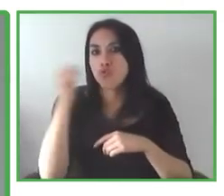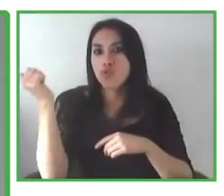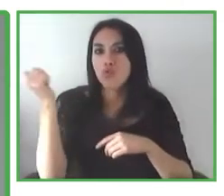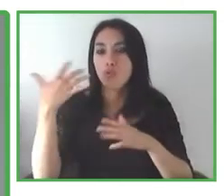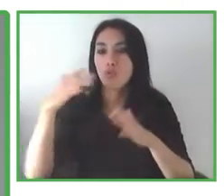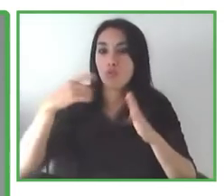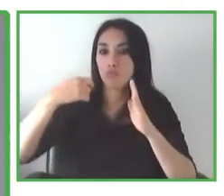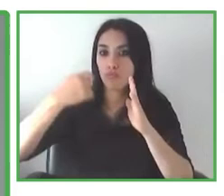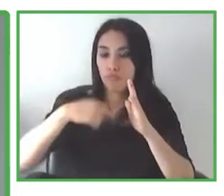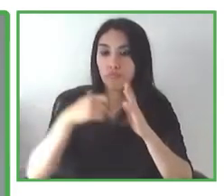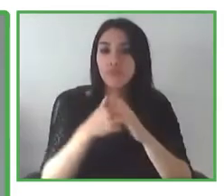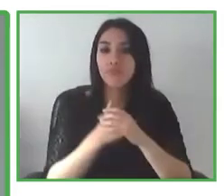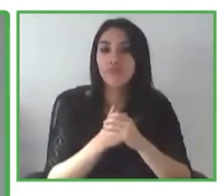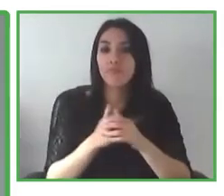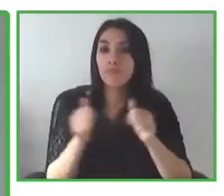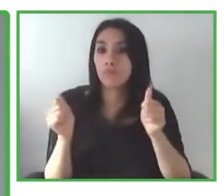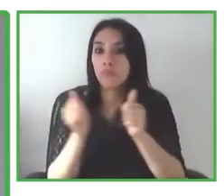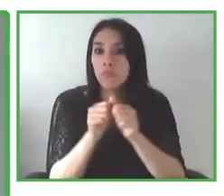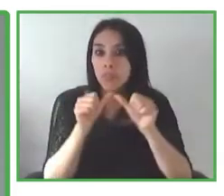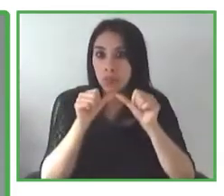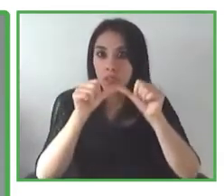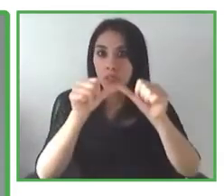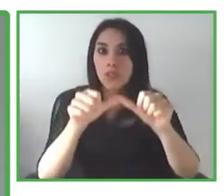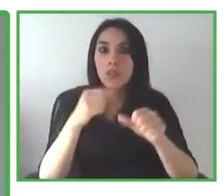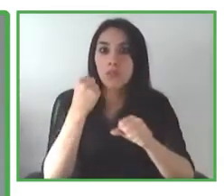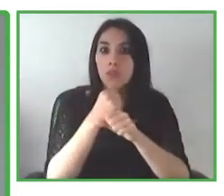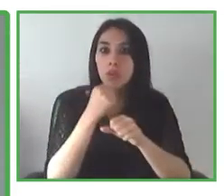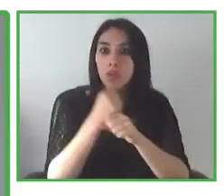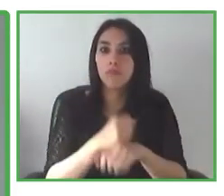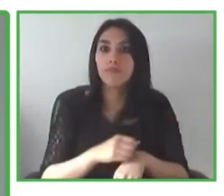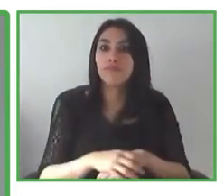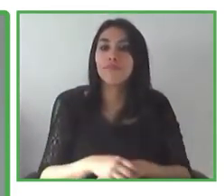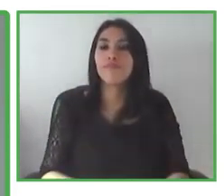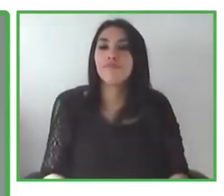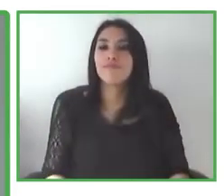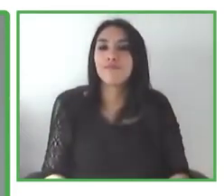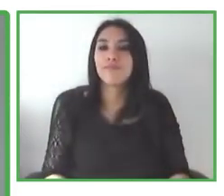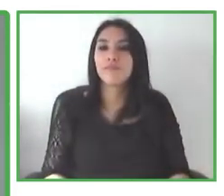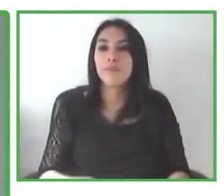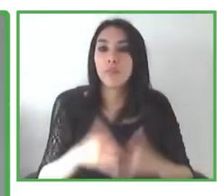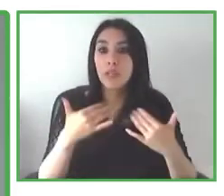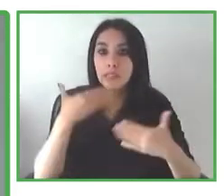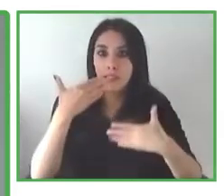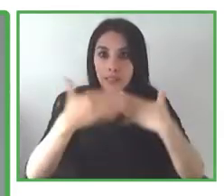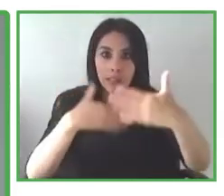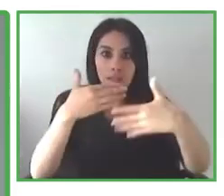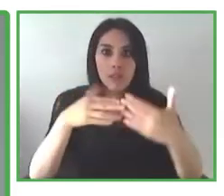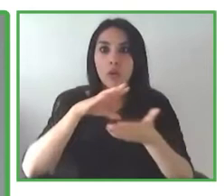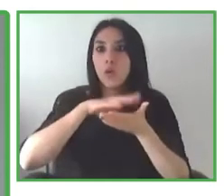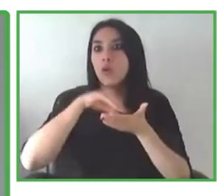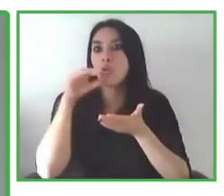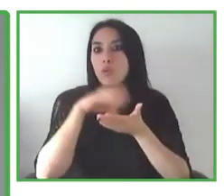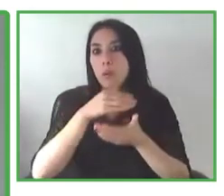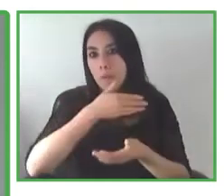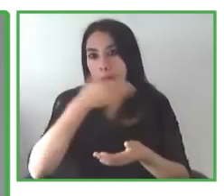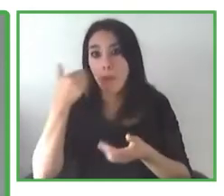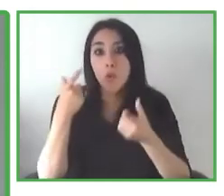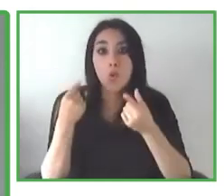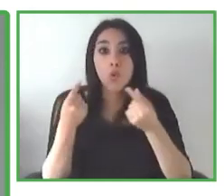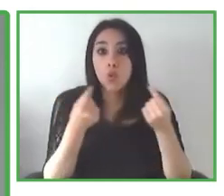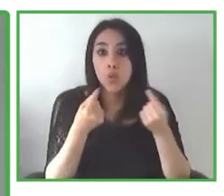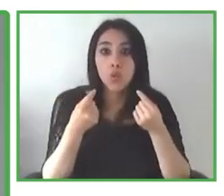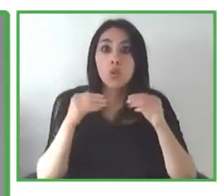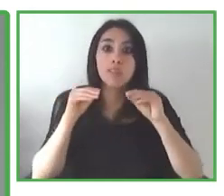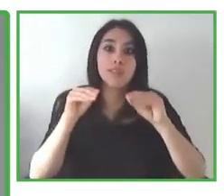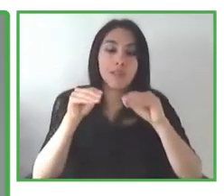Esto se trata de aprender, de mejorar, de hacer mentorías y de conectarse con organizaciones para